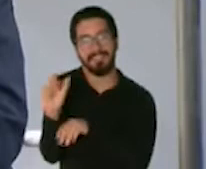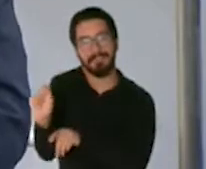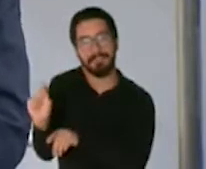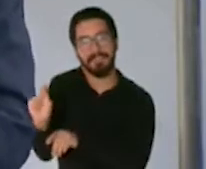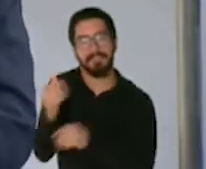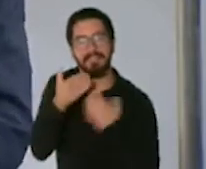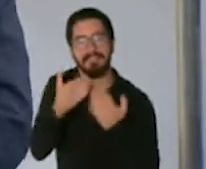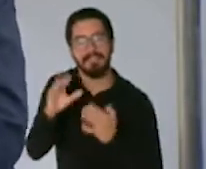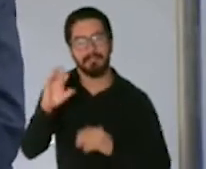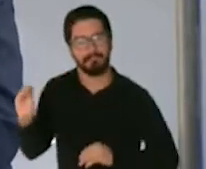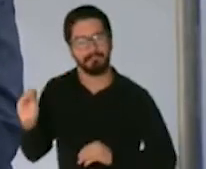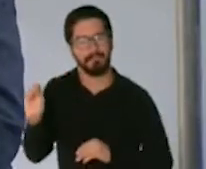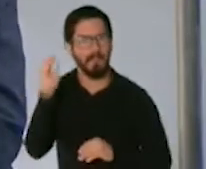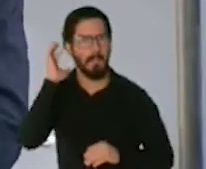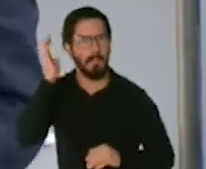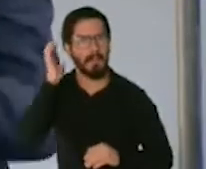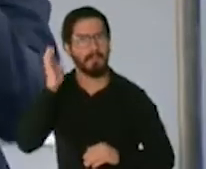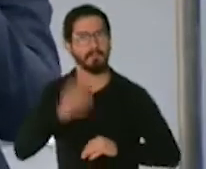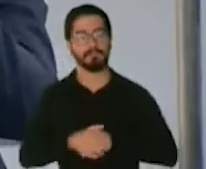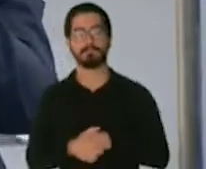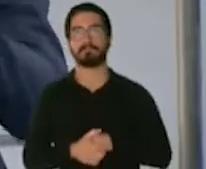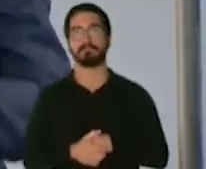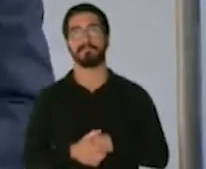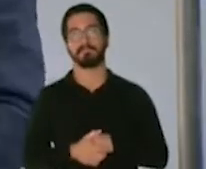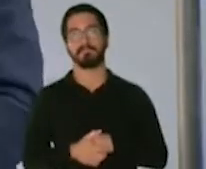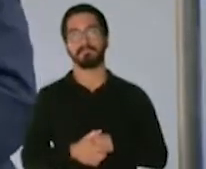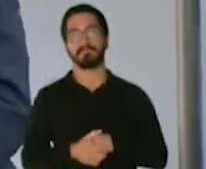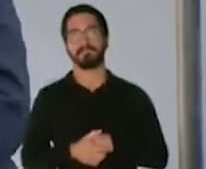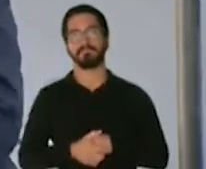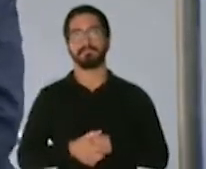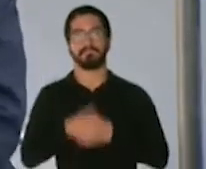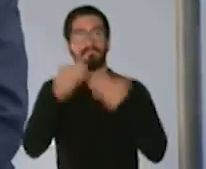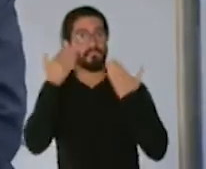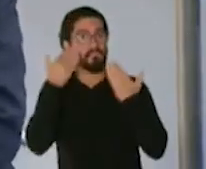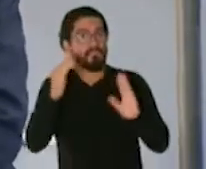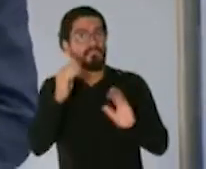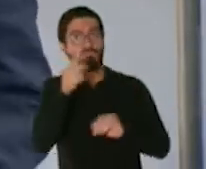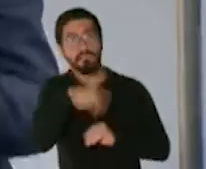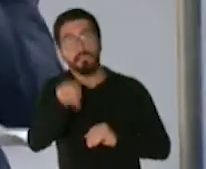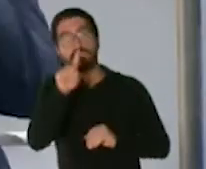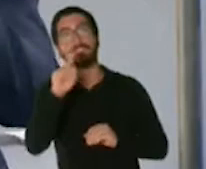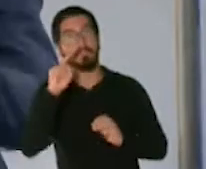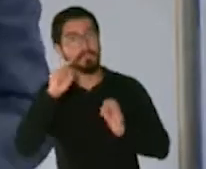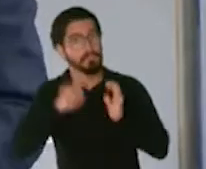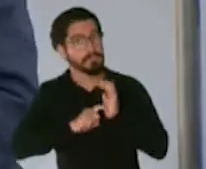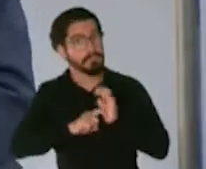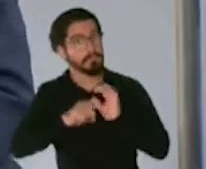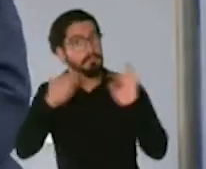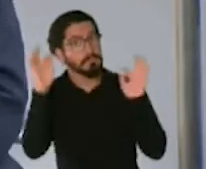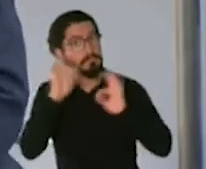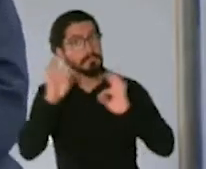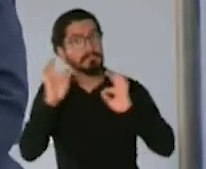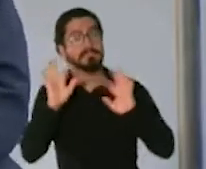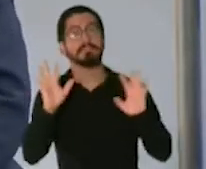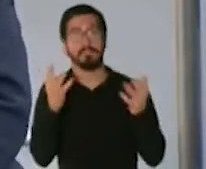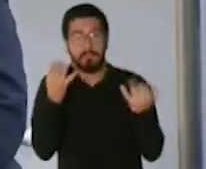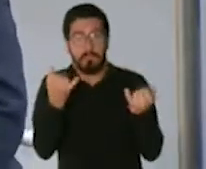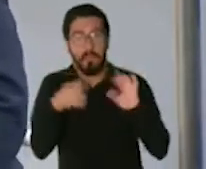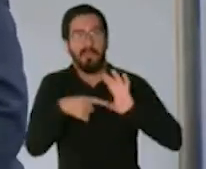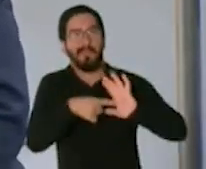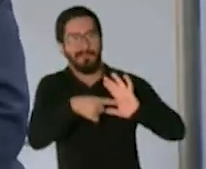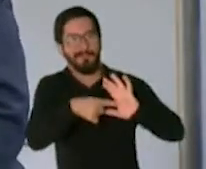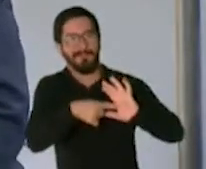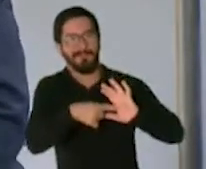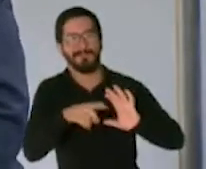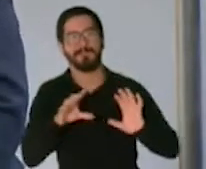no sé si nos hemos dado cuenta quizás Eric no se haya percatado de esto pero se va a dar cuenta ahora